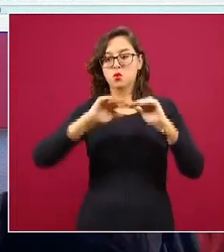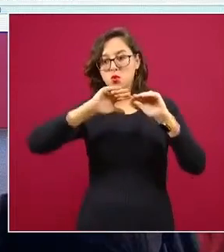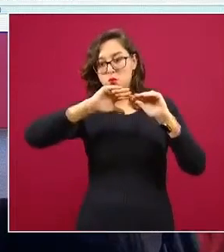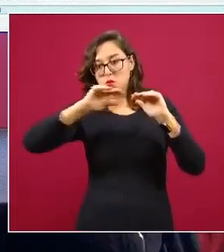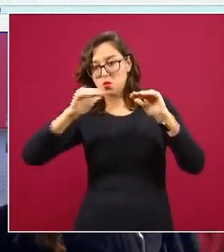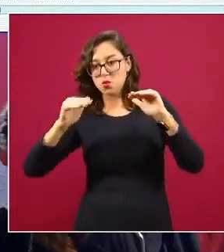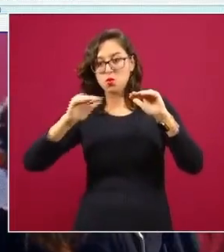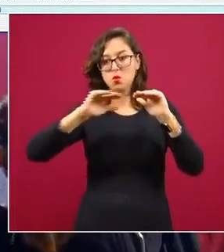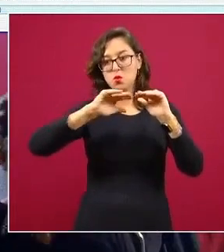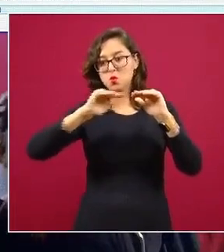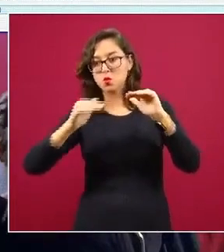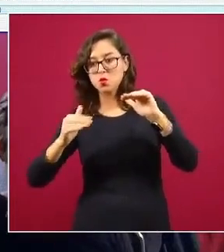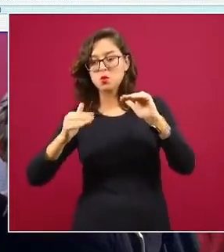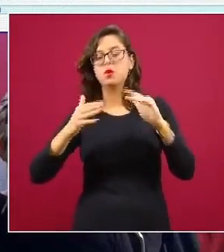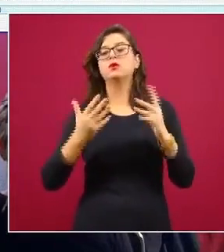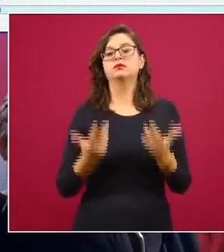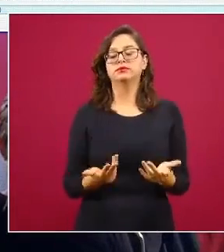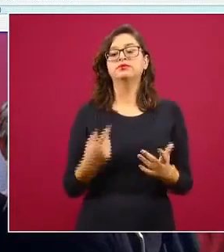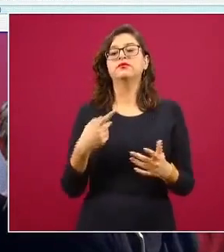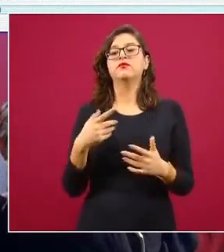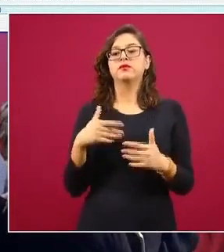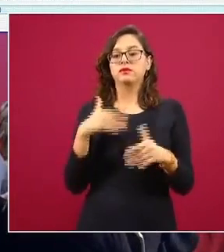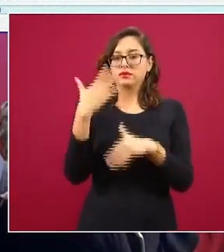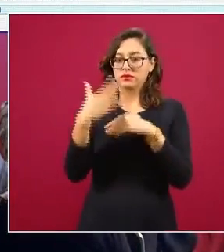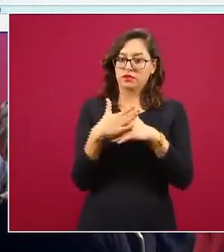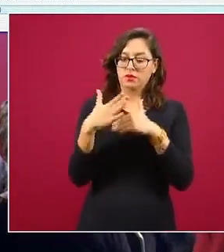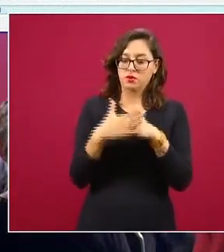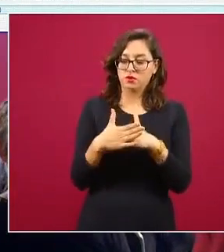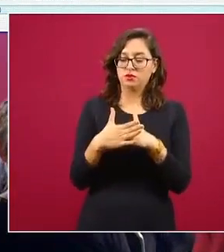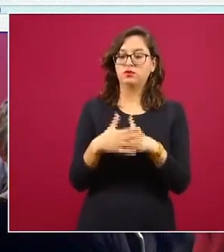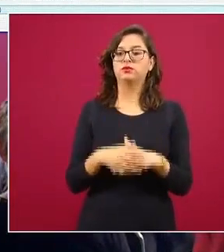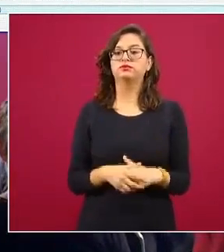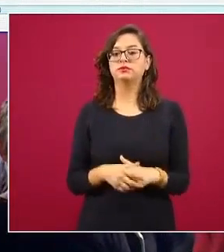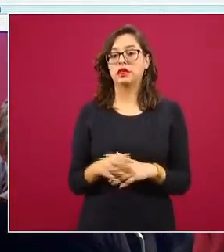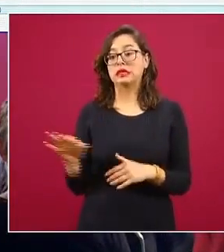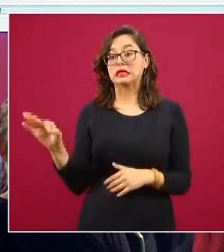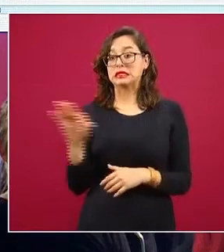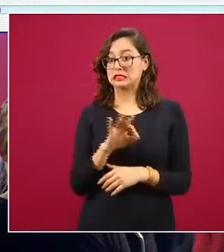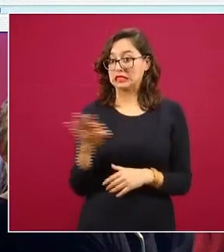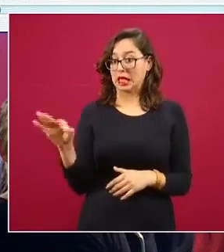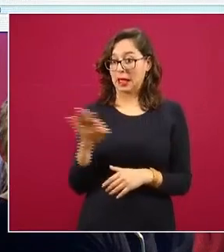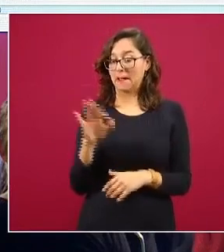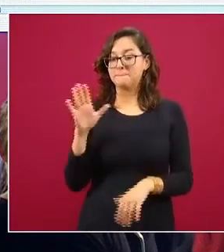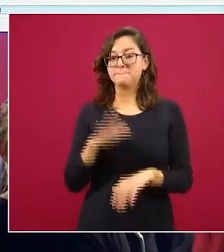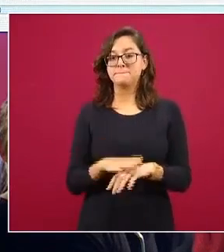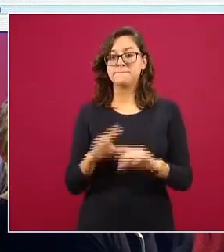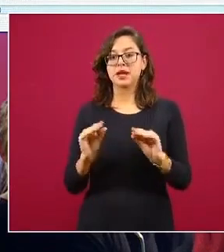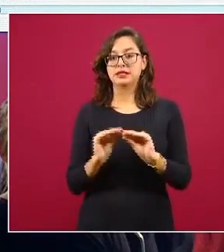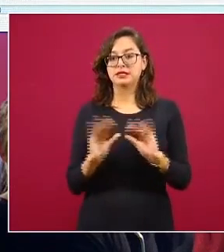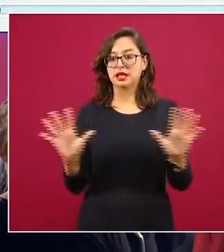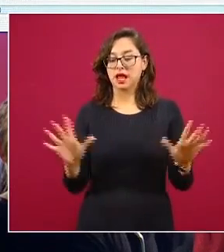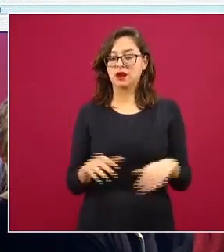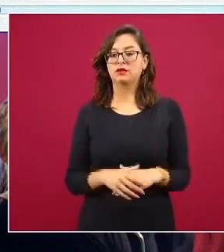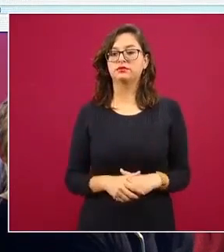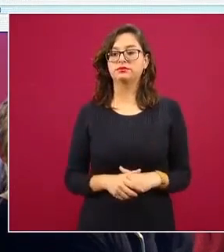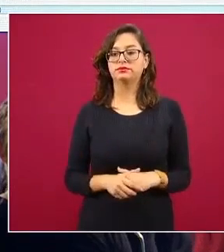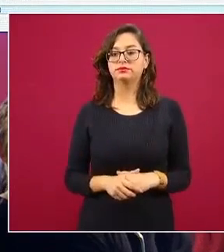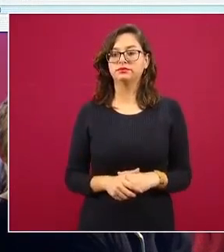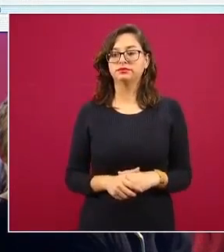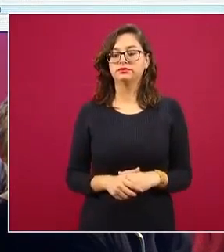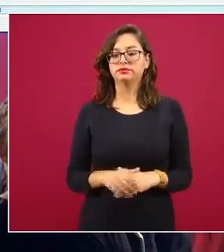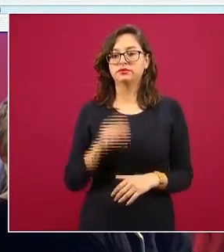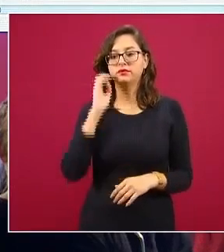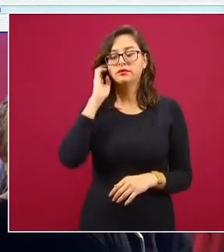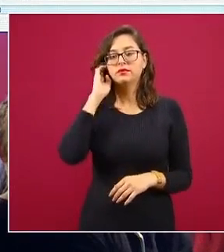esta meseta. Pero vamos a ver ya los casos estimados en la siguiente gráfica, que es mucho más representativa de las tendencias. En esta